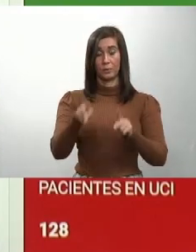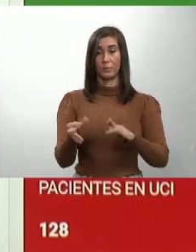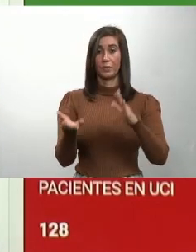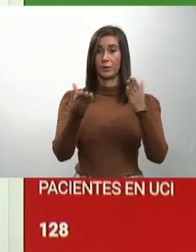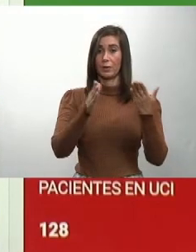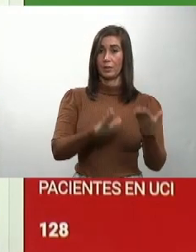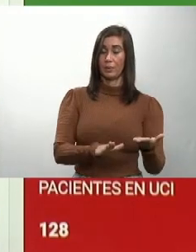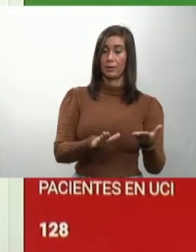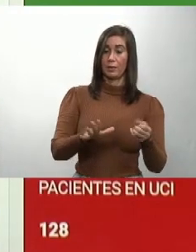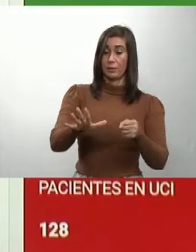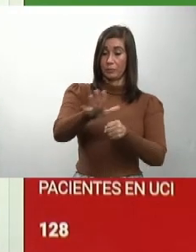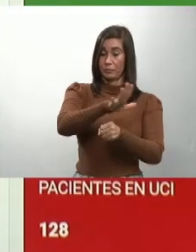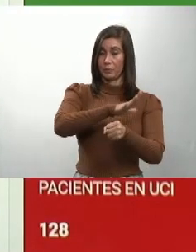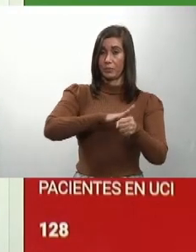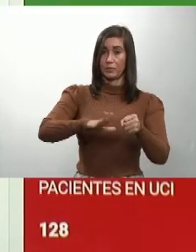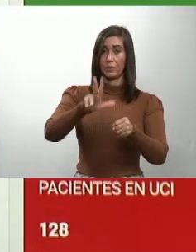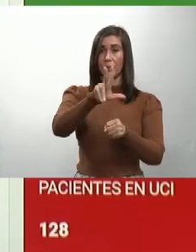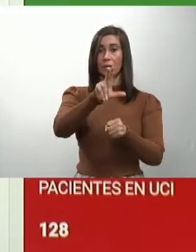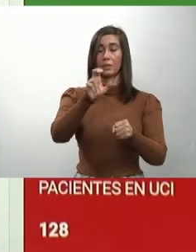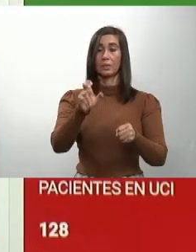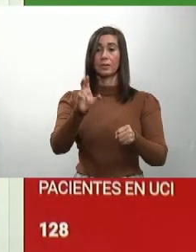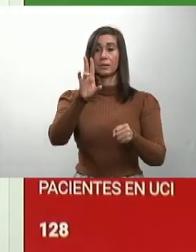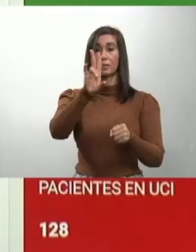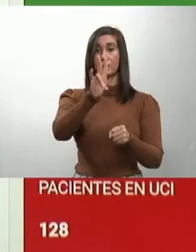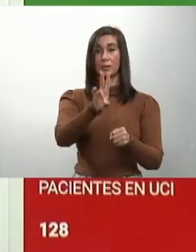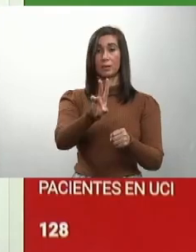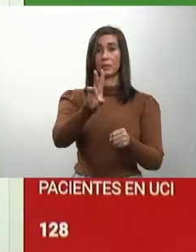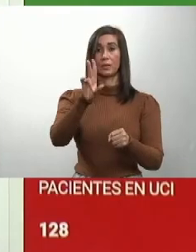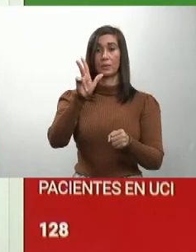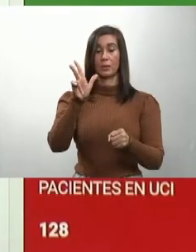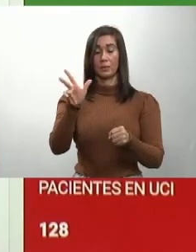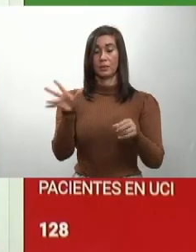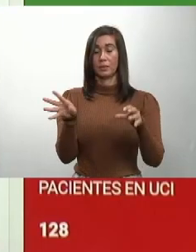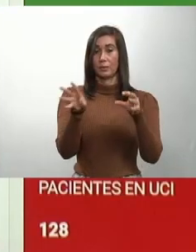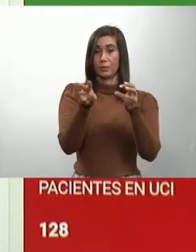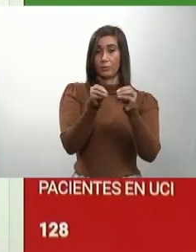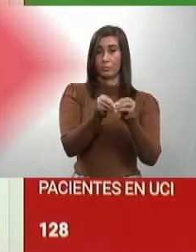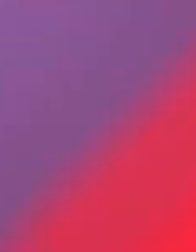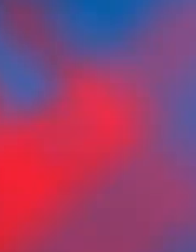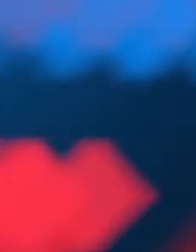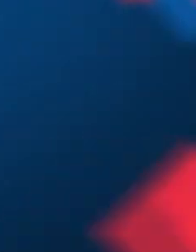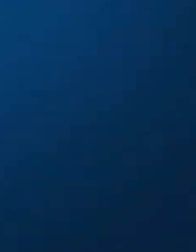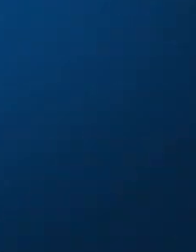nuevos, con un total de 373 acumulados.